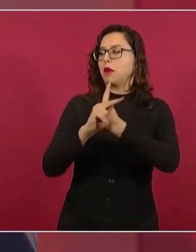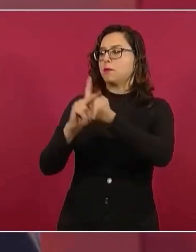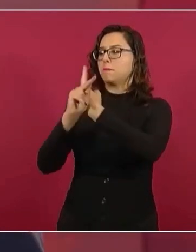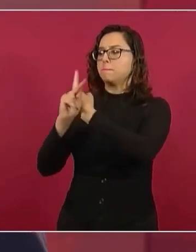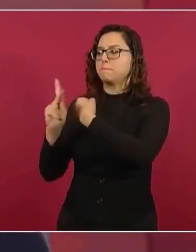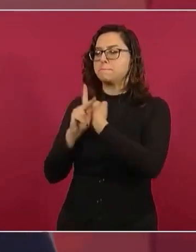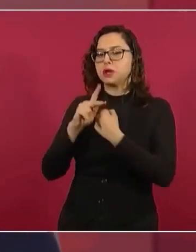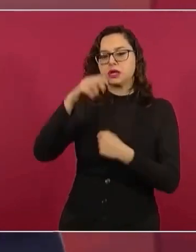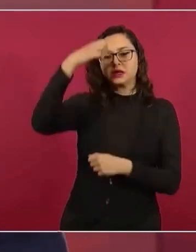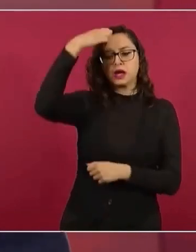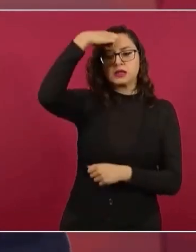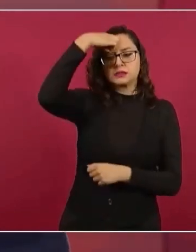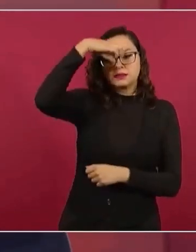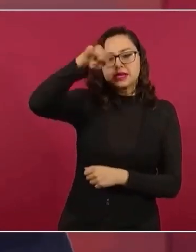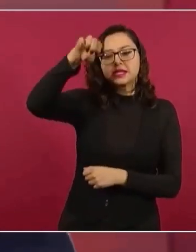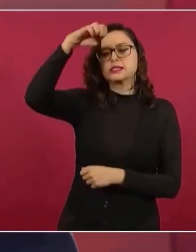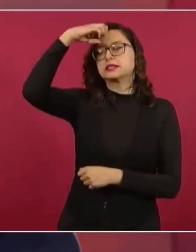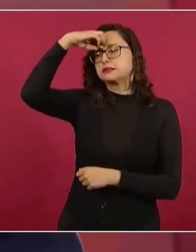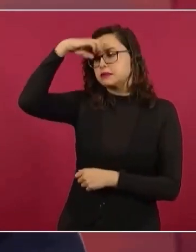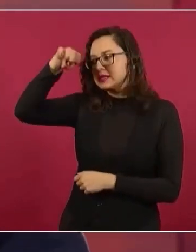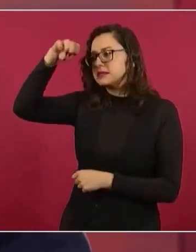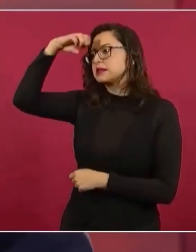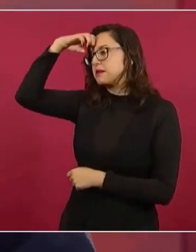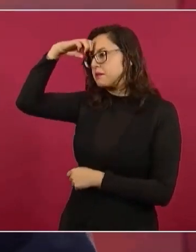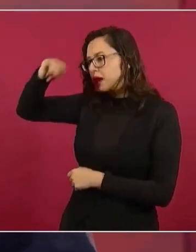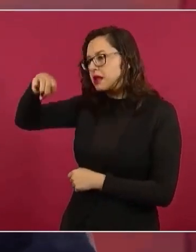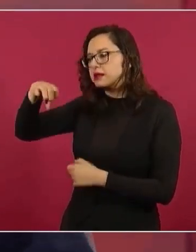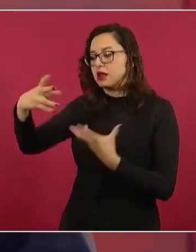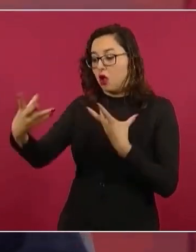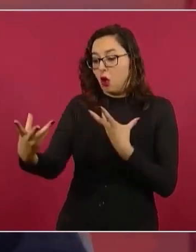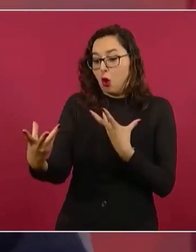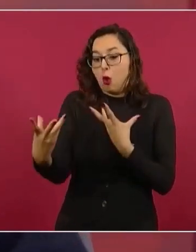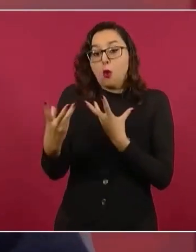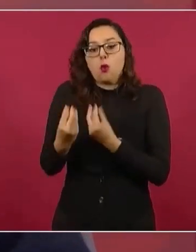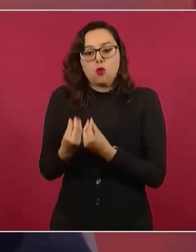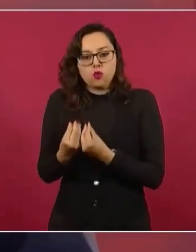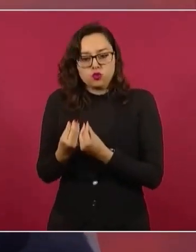que nos van a servir en el caso de México.